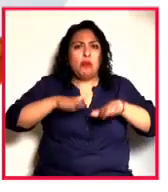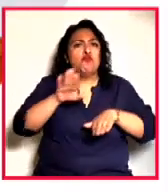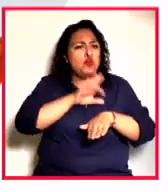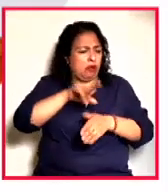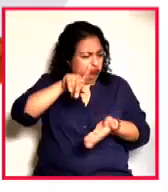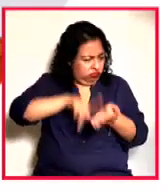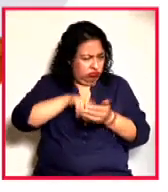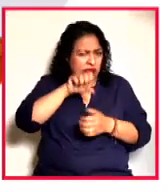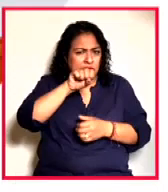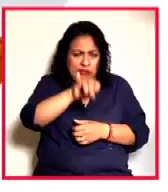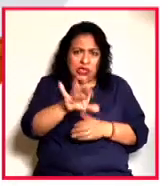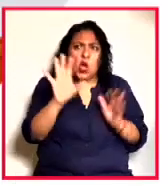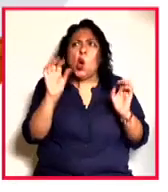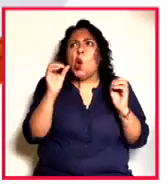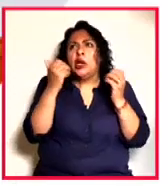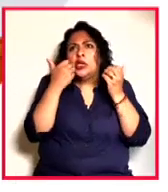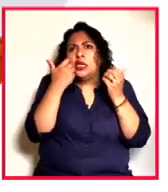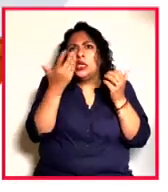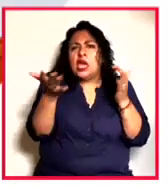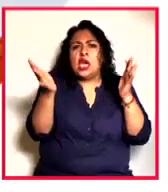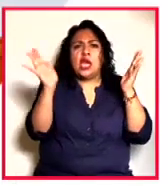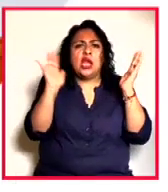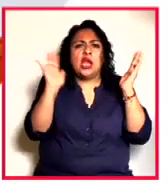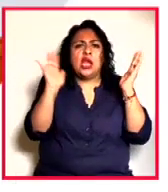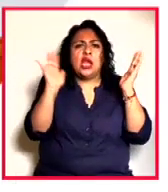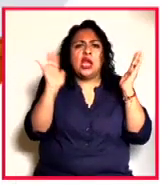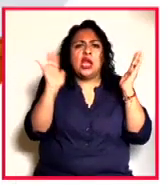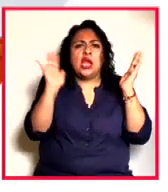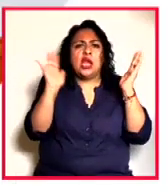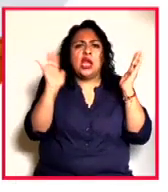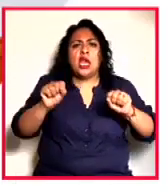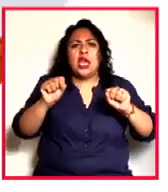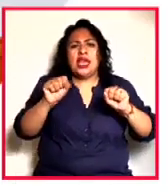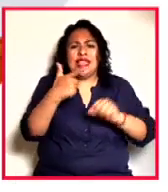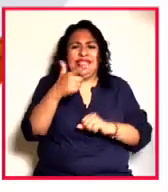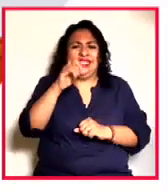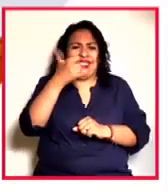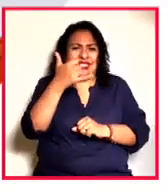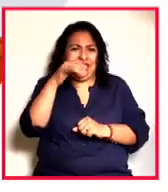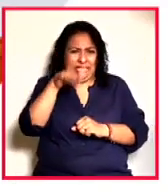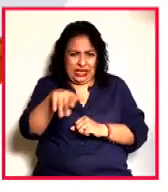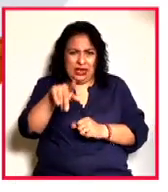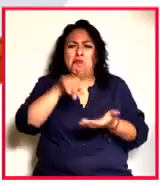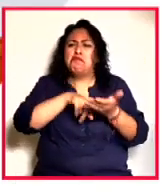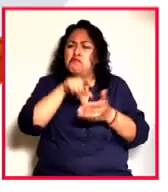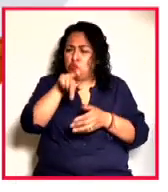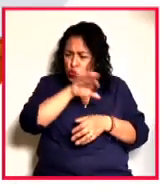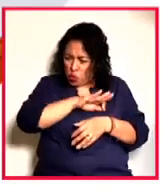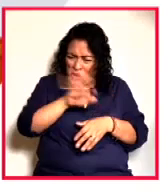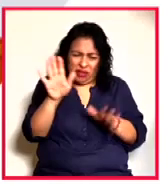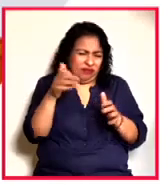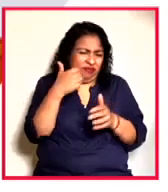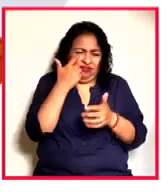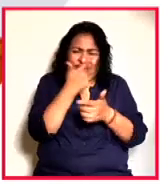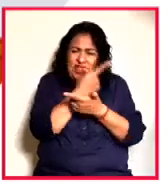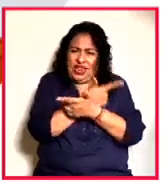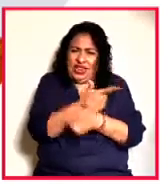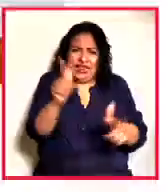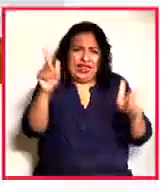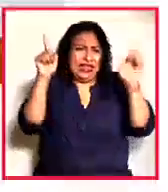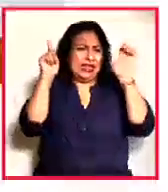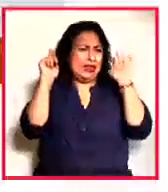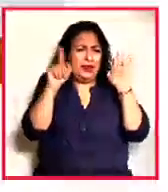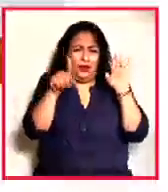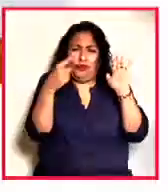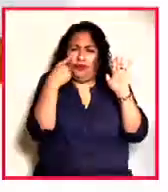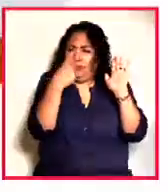si quieres ir, te estás yendo al gimnasio y hay una caminadora, ahí lo puedes hacer. Lo puedes hacer en donde